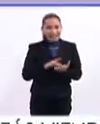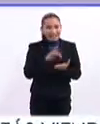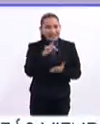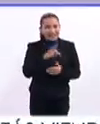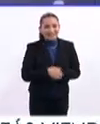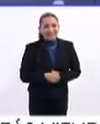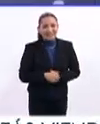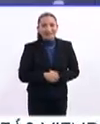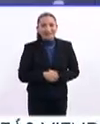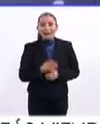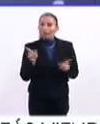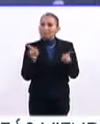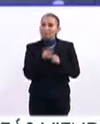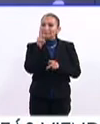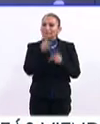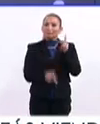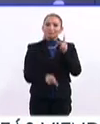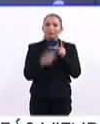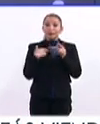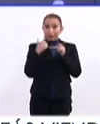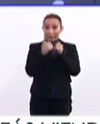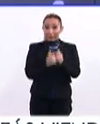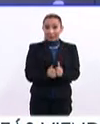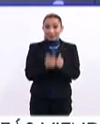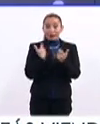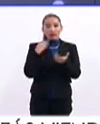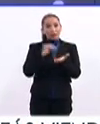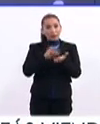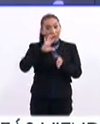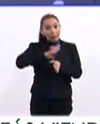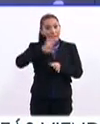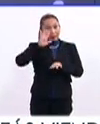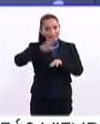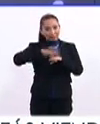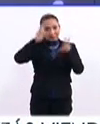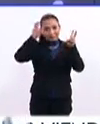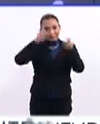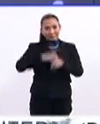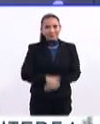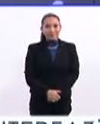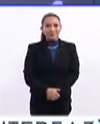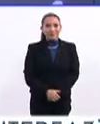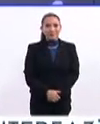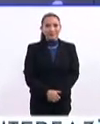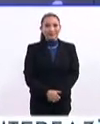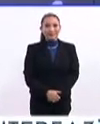Trixia, gracias. Vamos a hacer una breve pausa, pero no se vayan porque todavía tenemos mucho más en Interfaz.